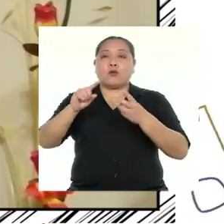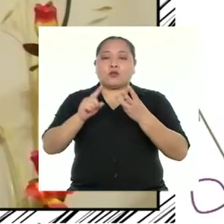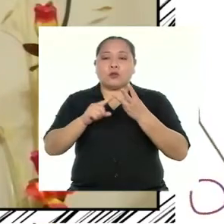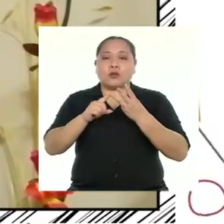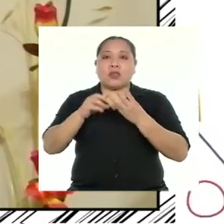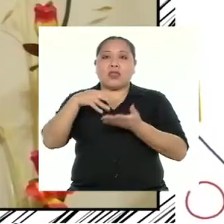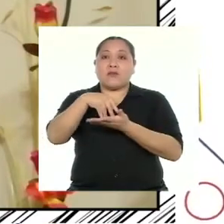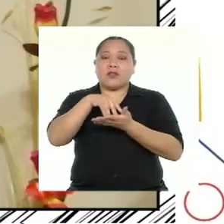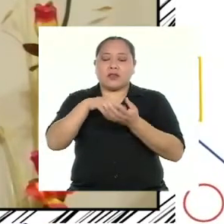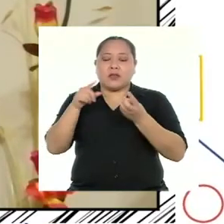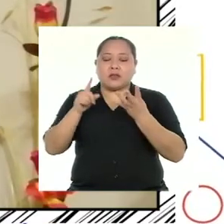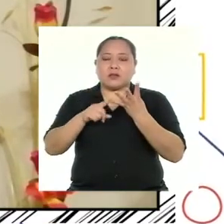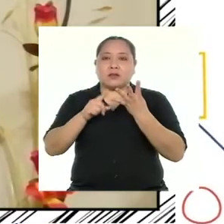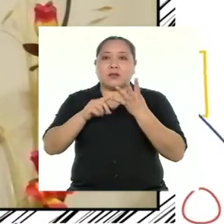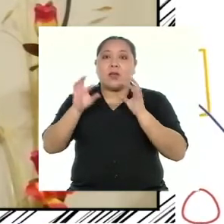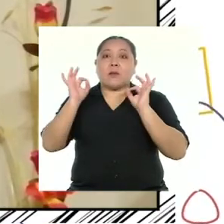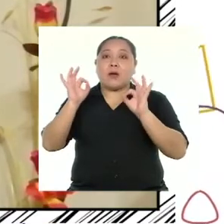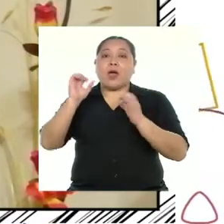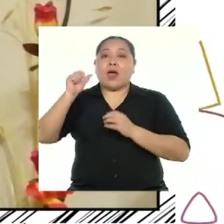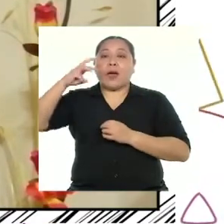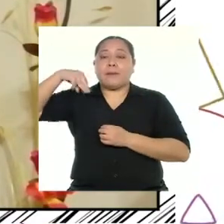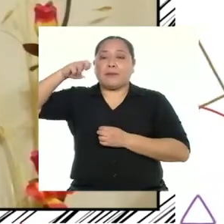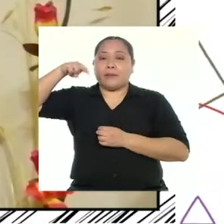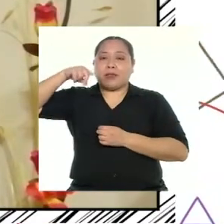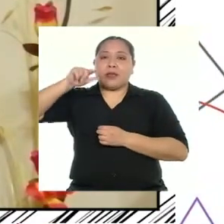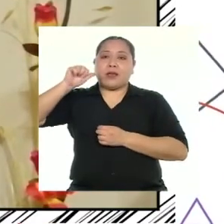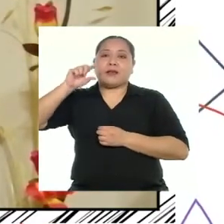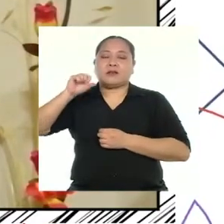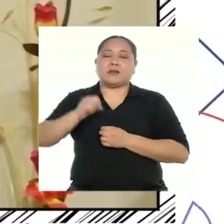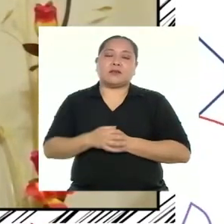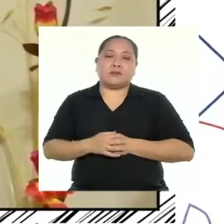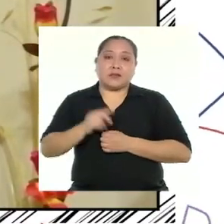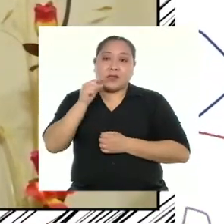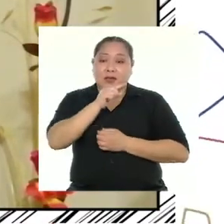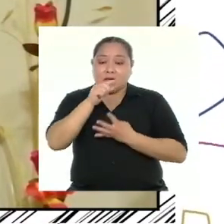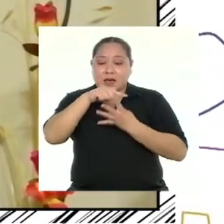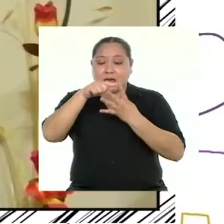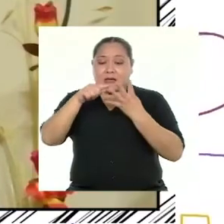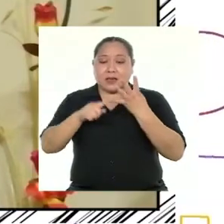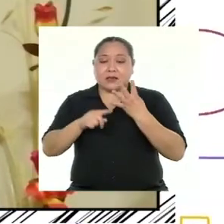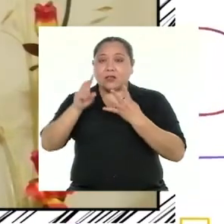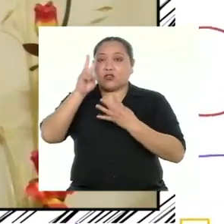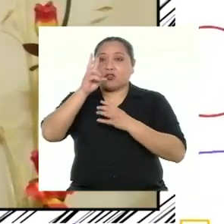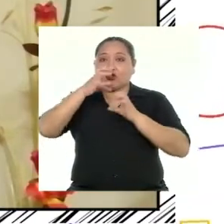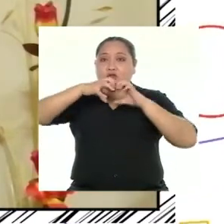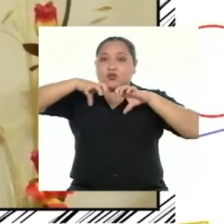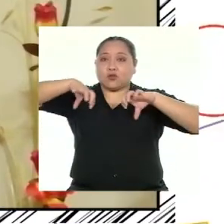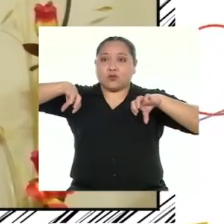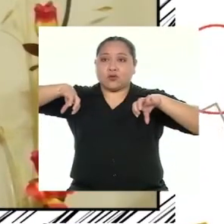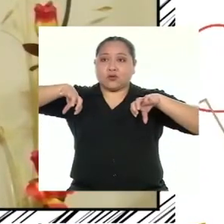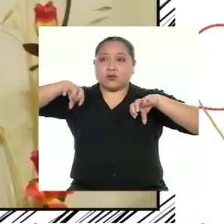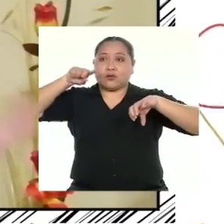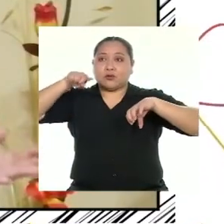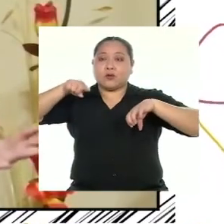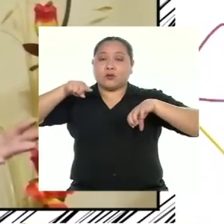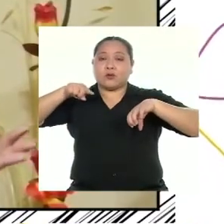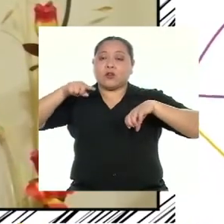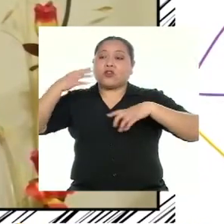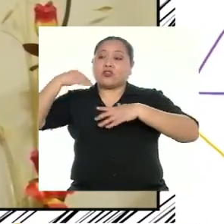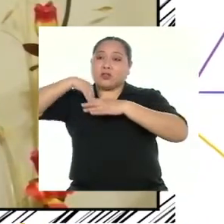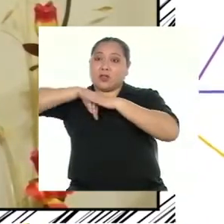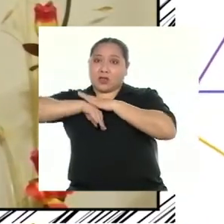debilidades y amenazas. Estas, a su vez, se componen en dos grupos que son los factores